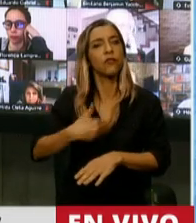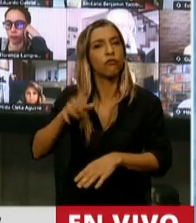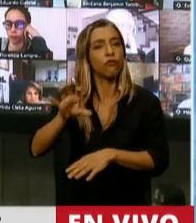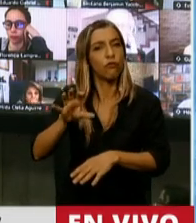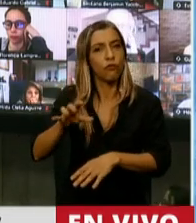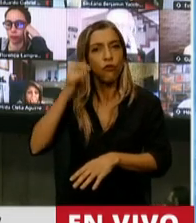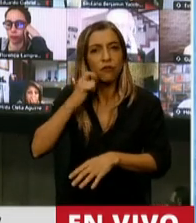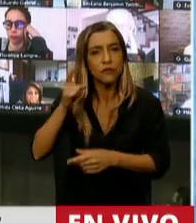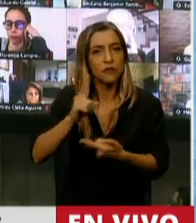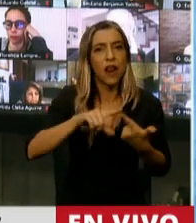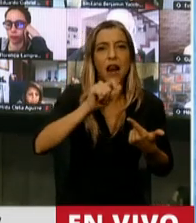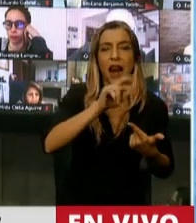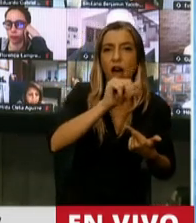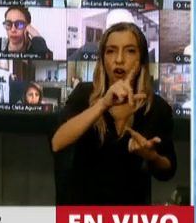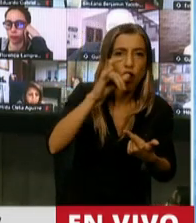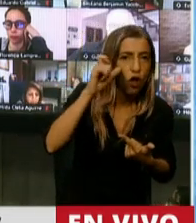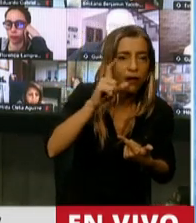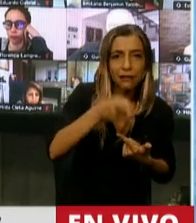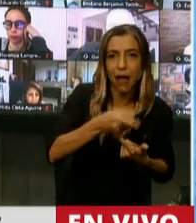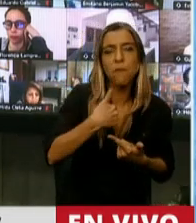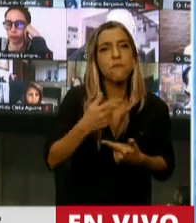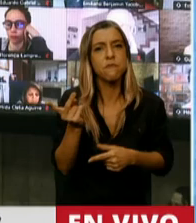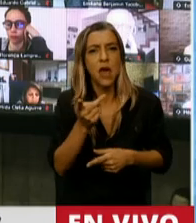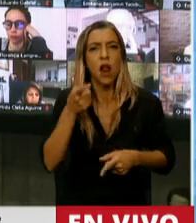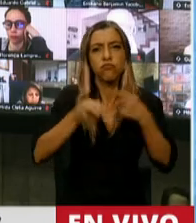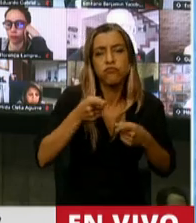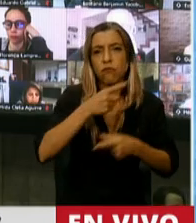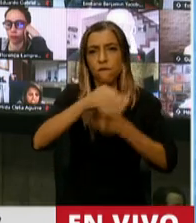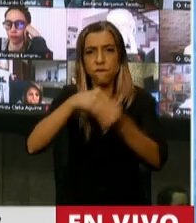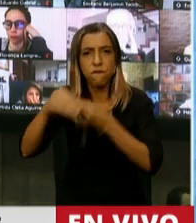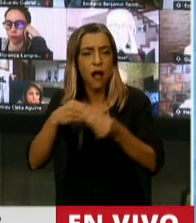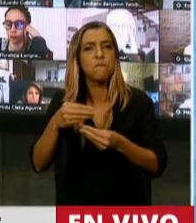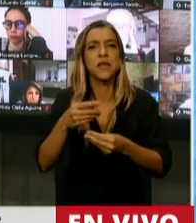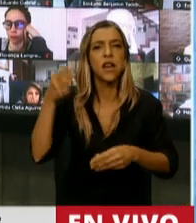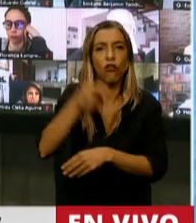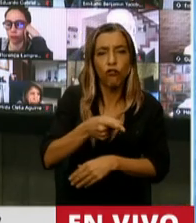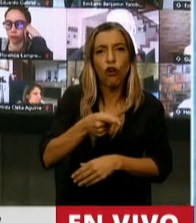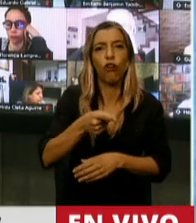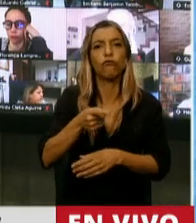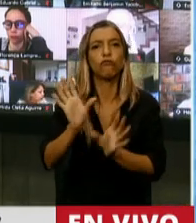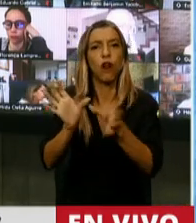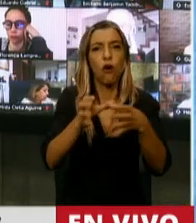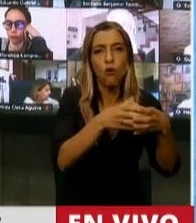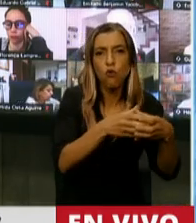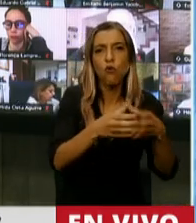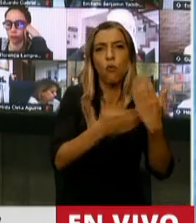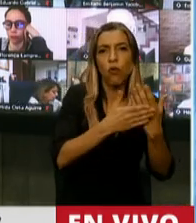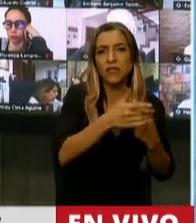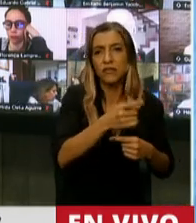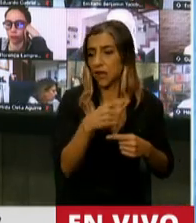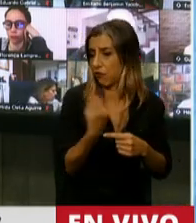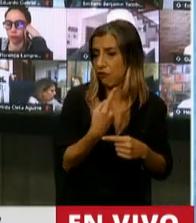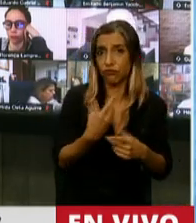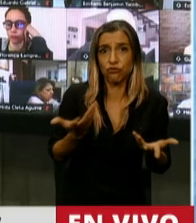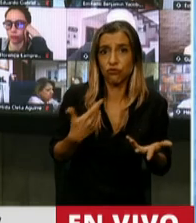estigmatizando a las familias, atacando a las organizaciones de izquierda que estamos apoyando a esas